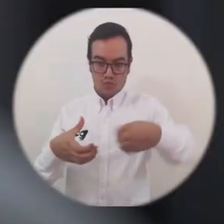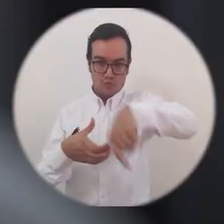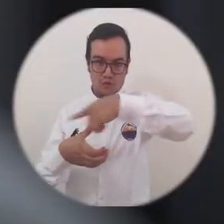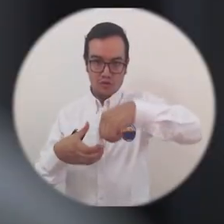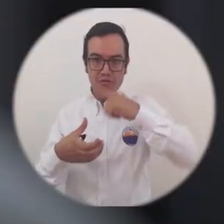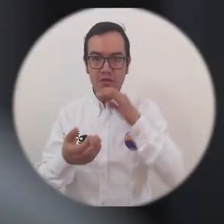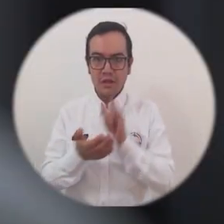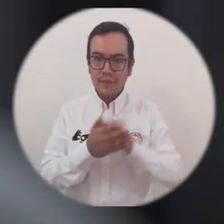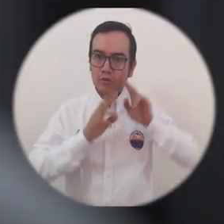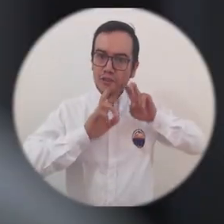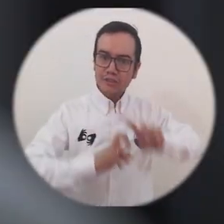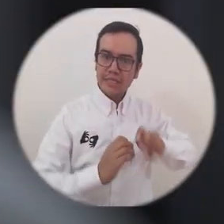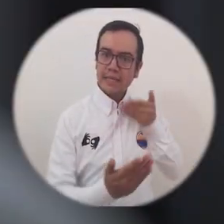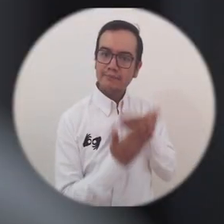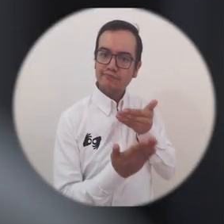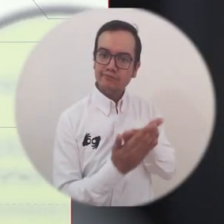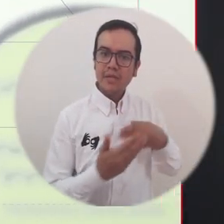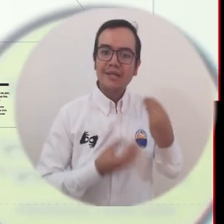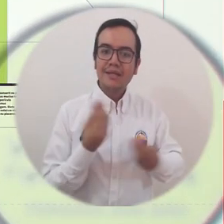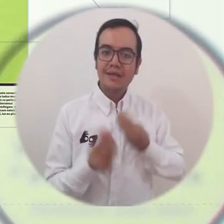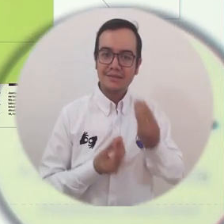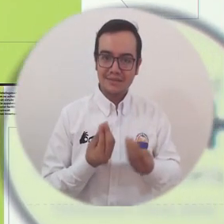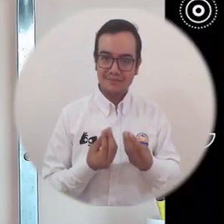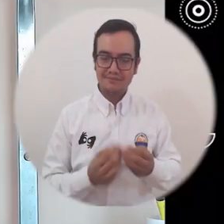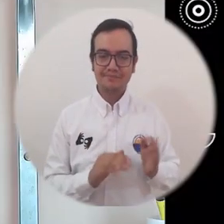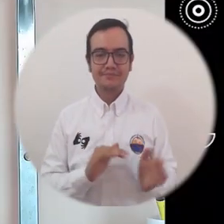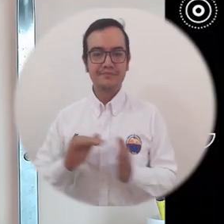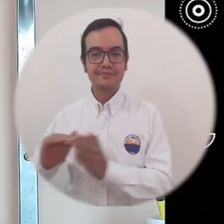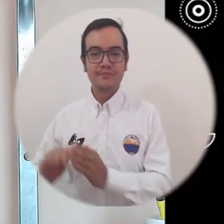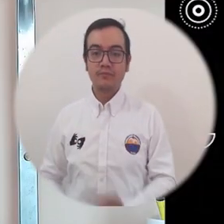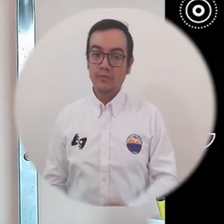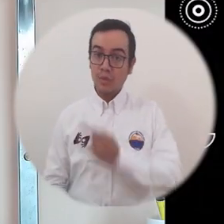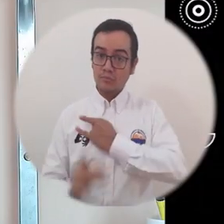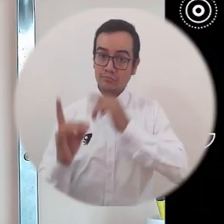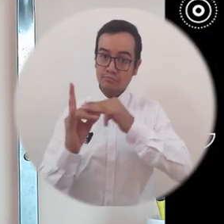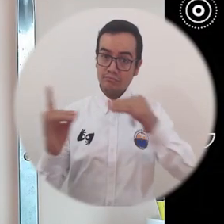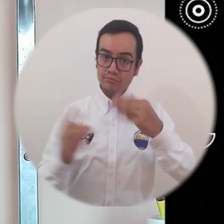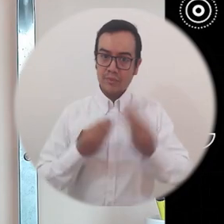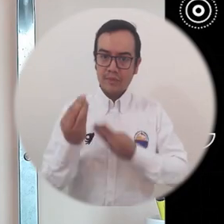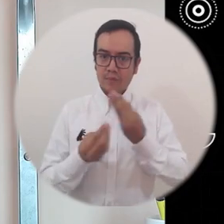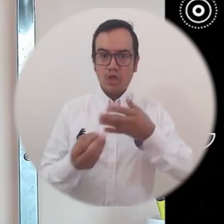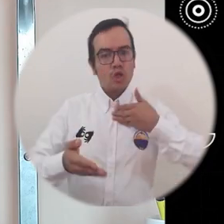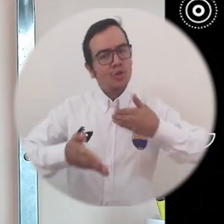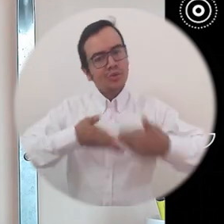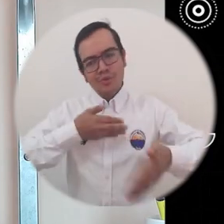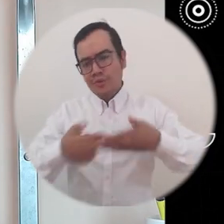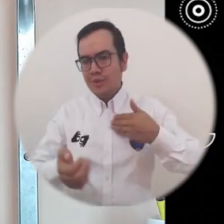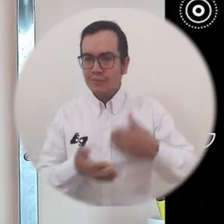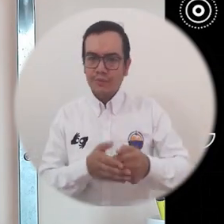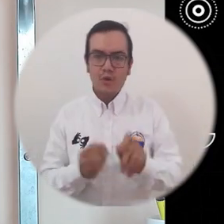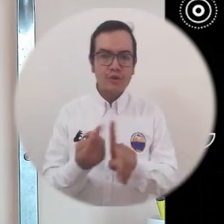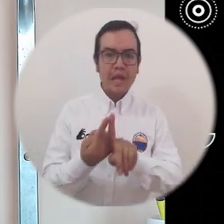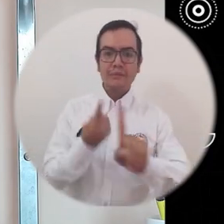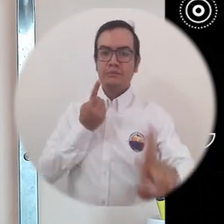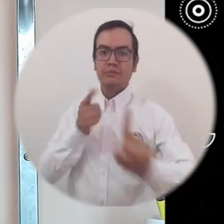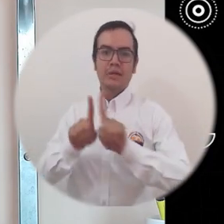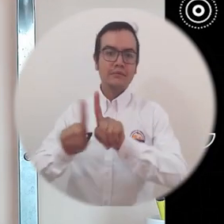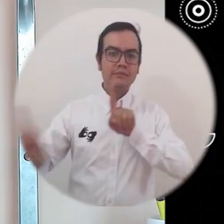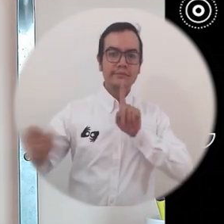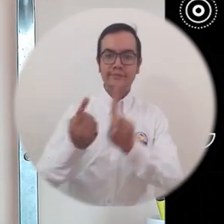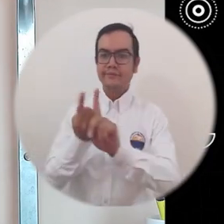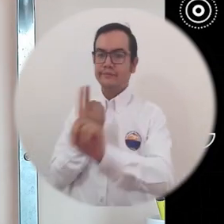respuestas basadas en la ciencia en un y magdalena seguimos haciendo comunidad a pesar de las medidas de